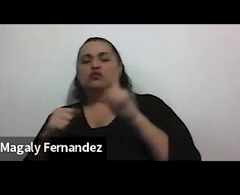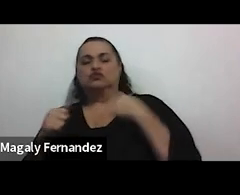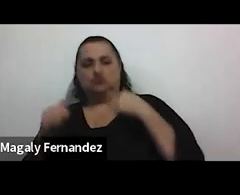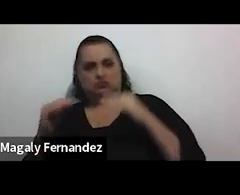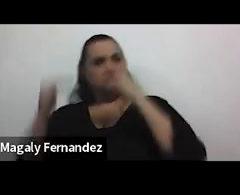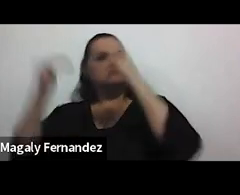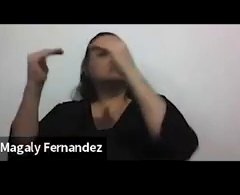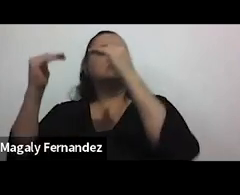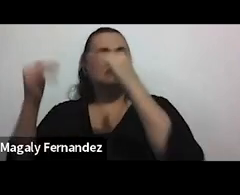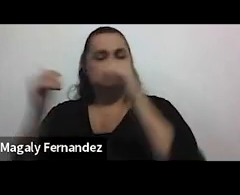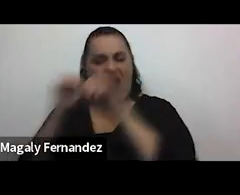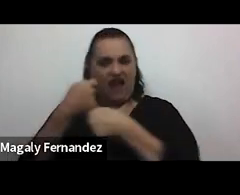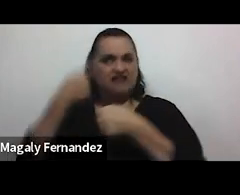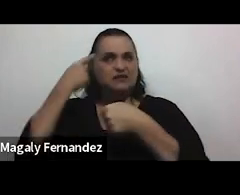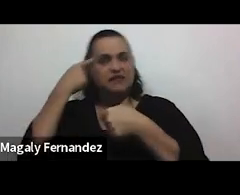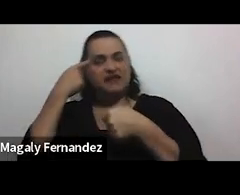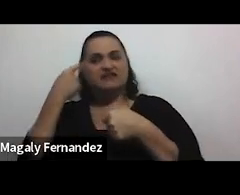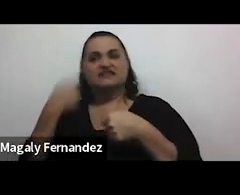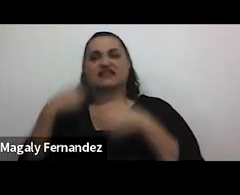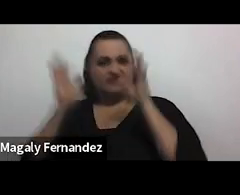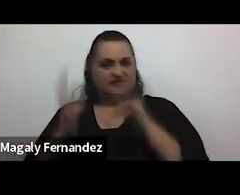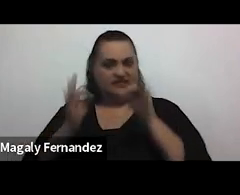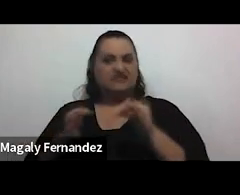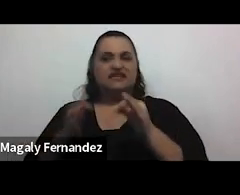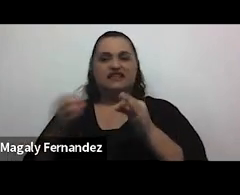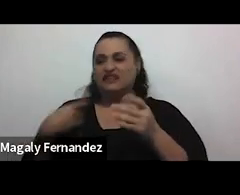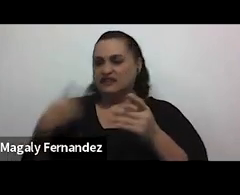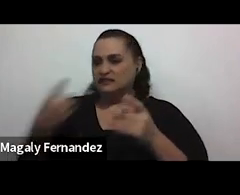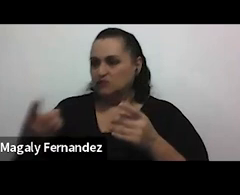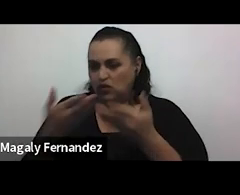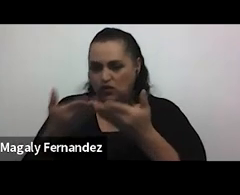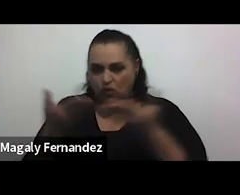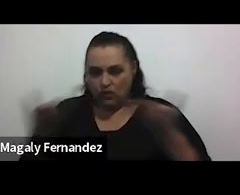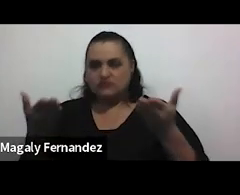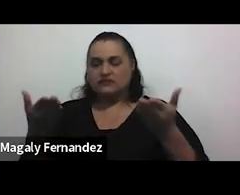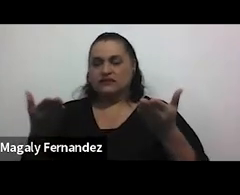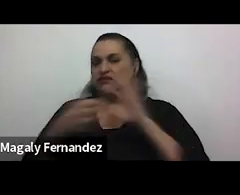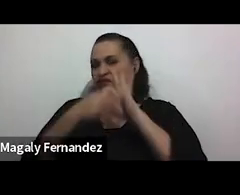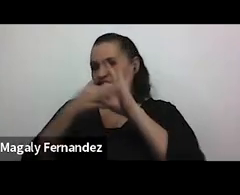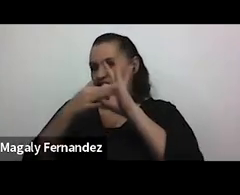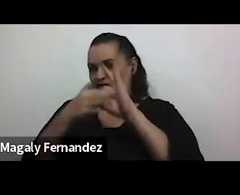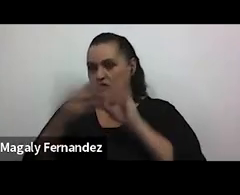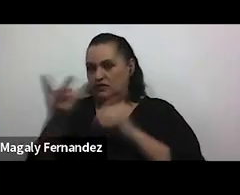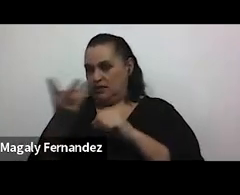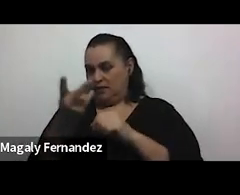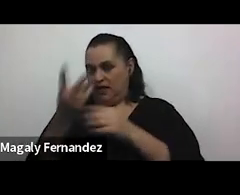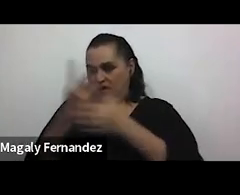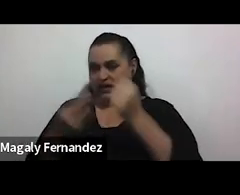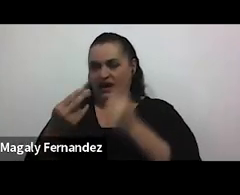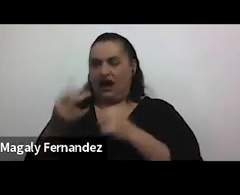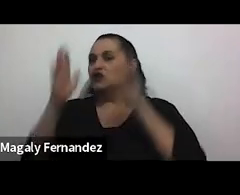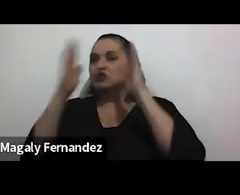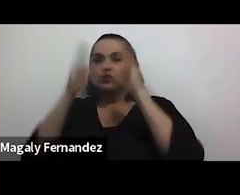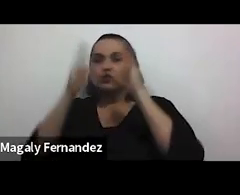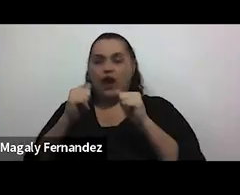cuanto a hacer pensar decidir disponer en esa relación de pareja es decir no hay una